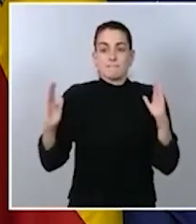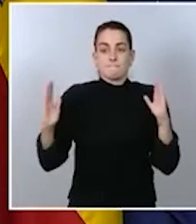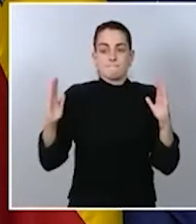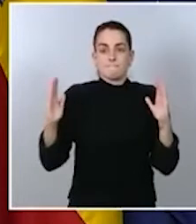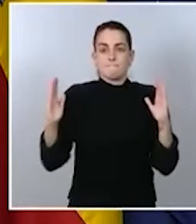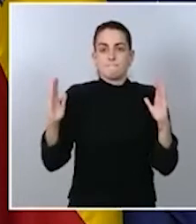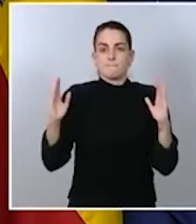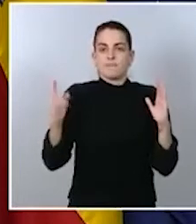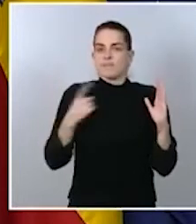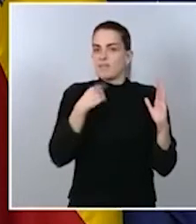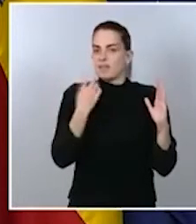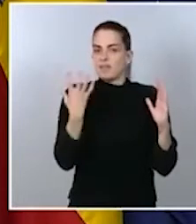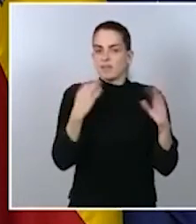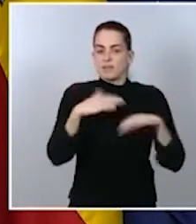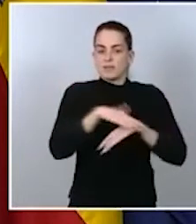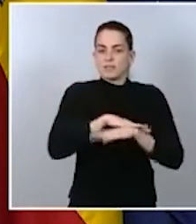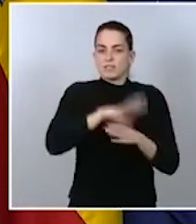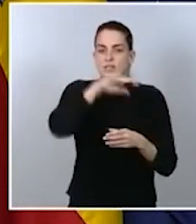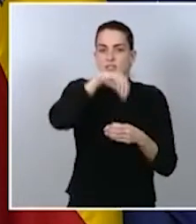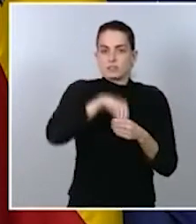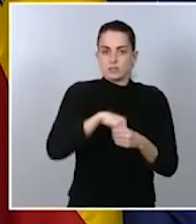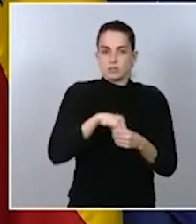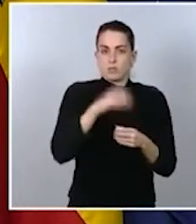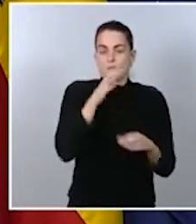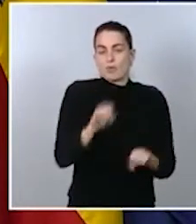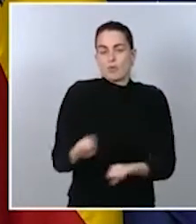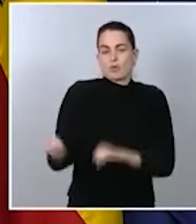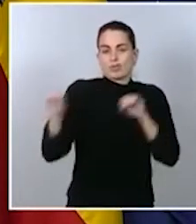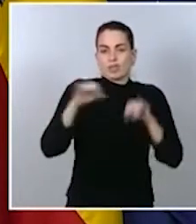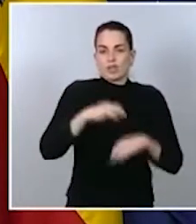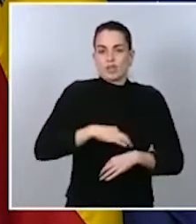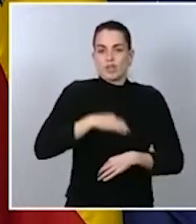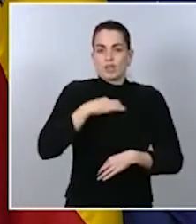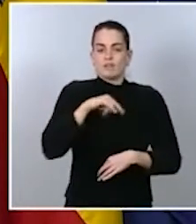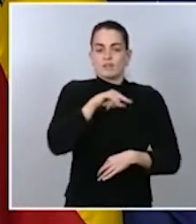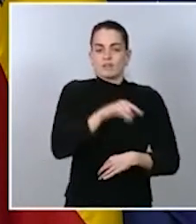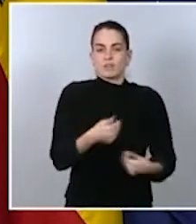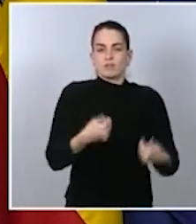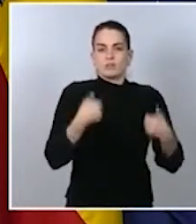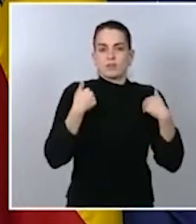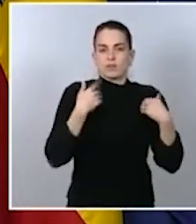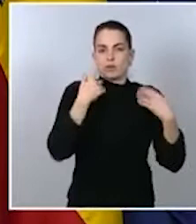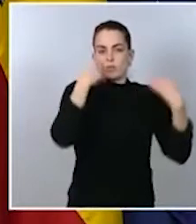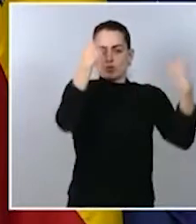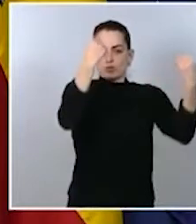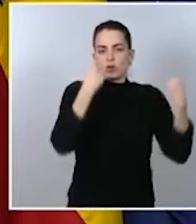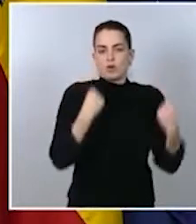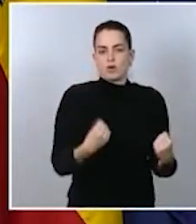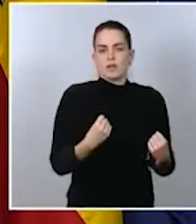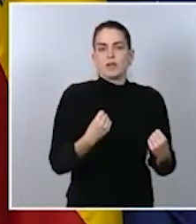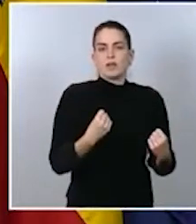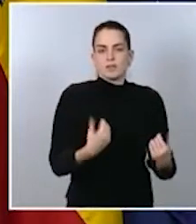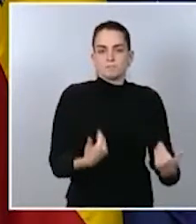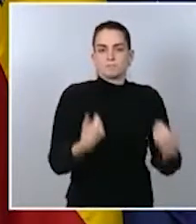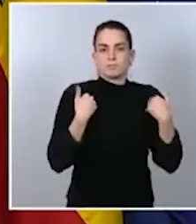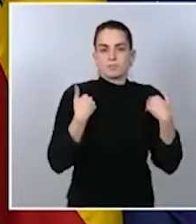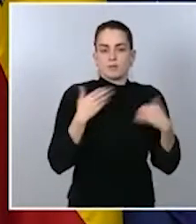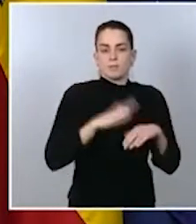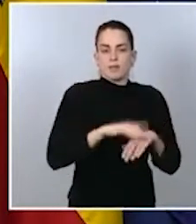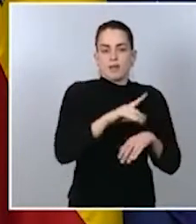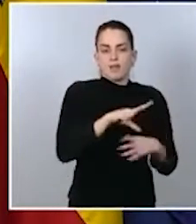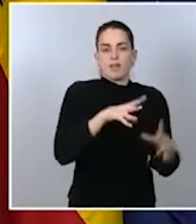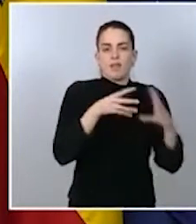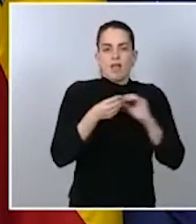Ministerio del Interior y en materia de protección civil sería la autoridad competente. Es otro tipo de emergencia, una emergencia que